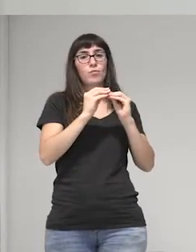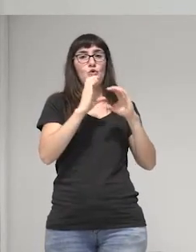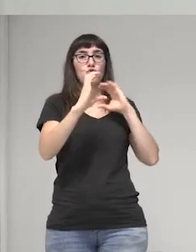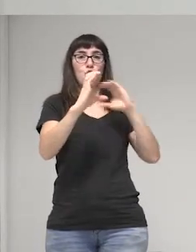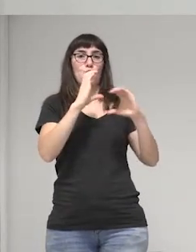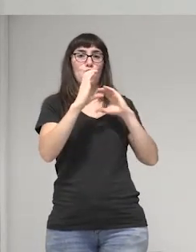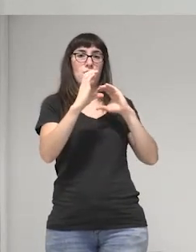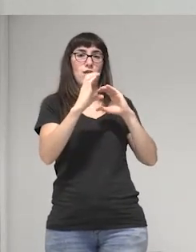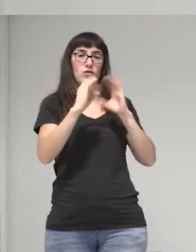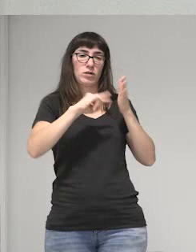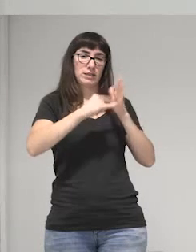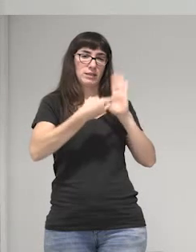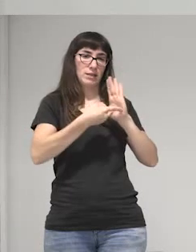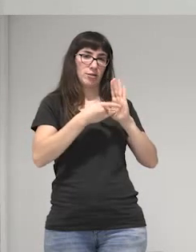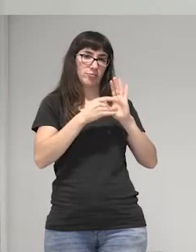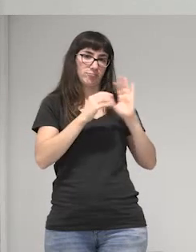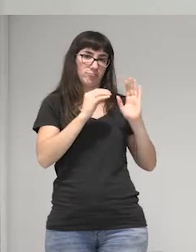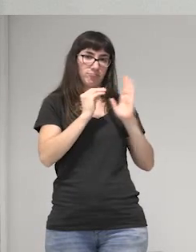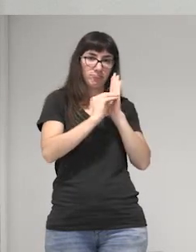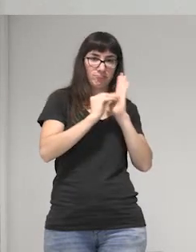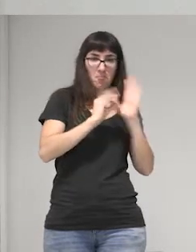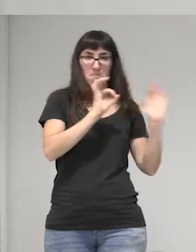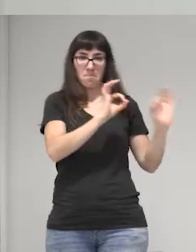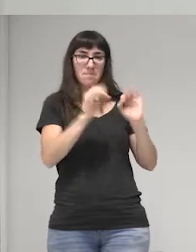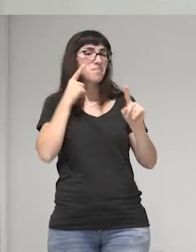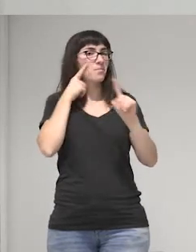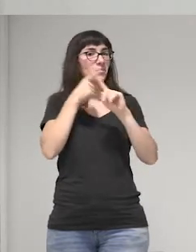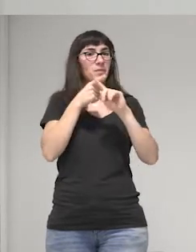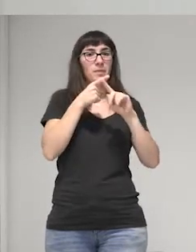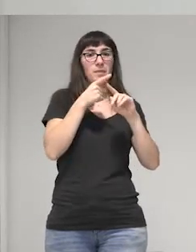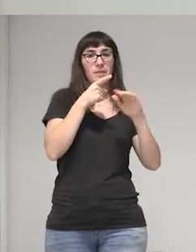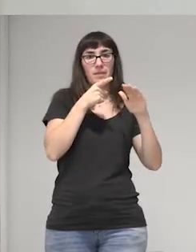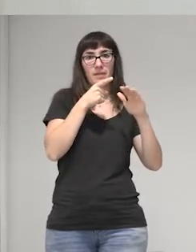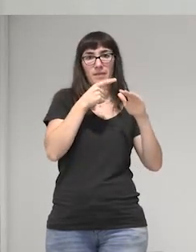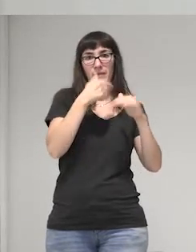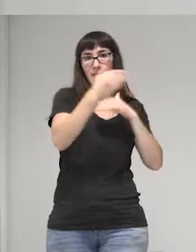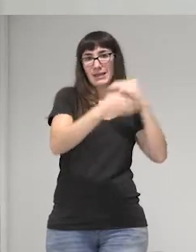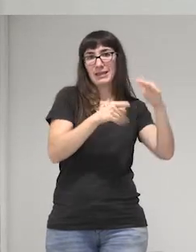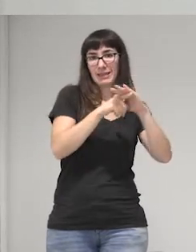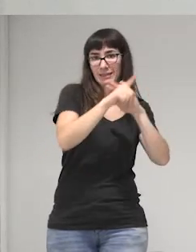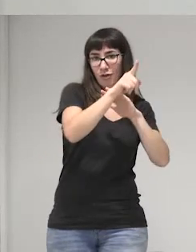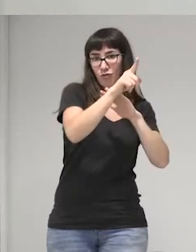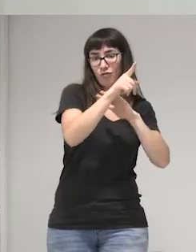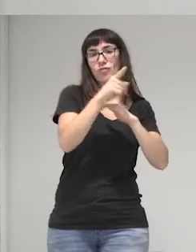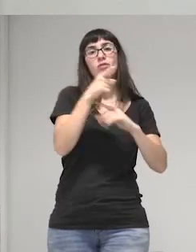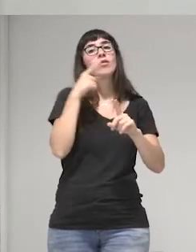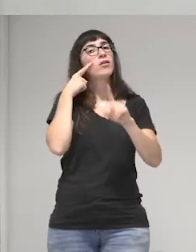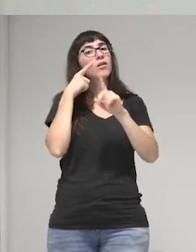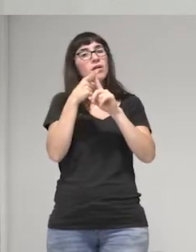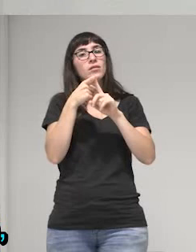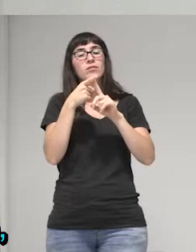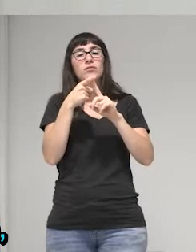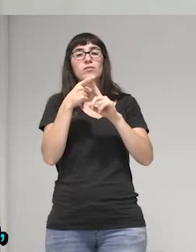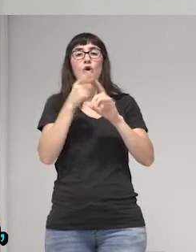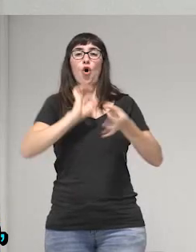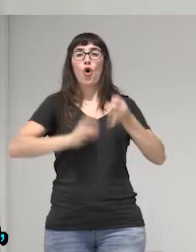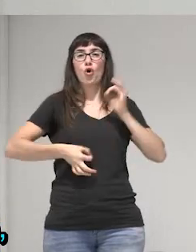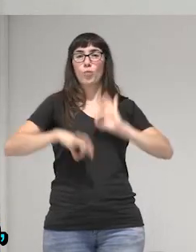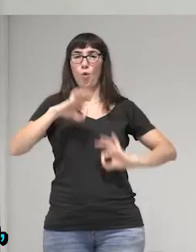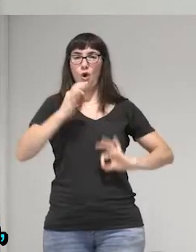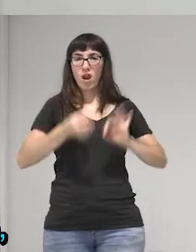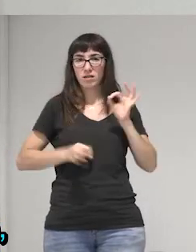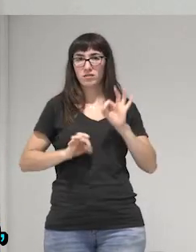desarrollo para bueno para prevenir el uso y el abuso de las hormonas sin